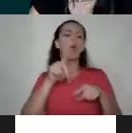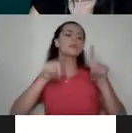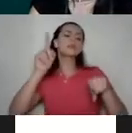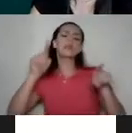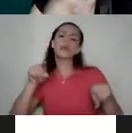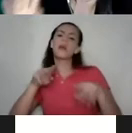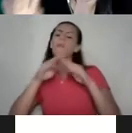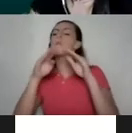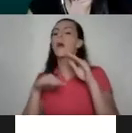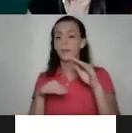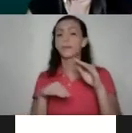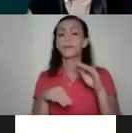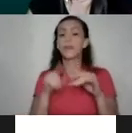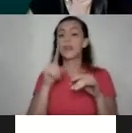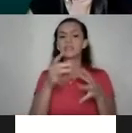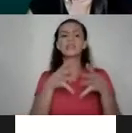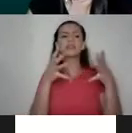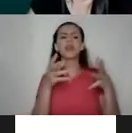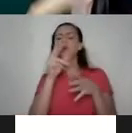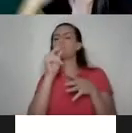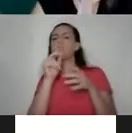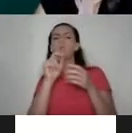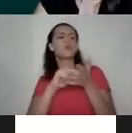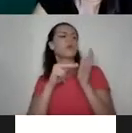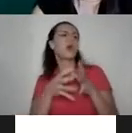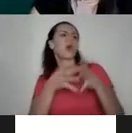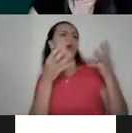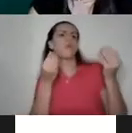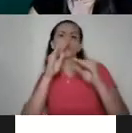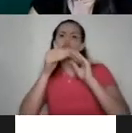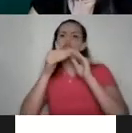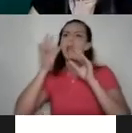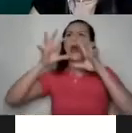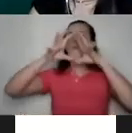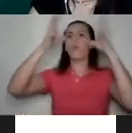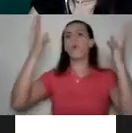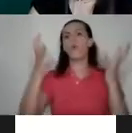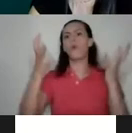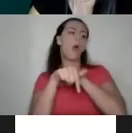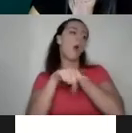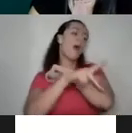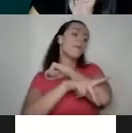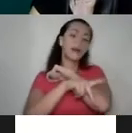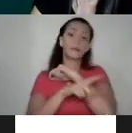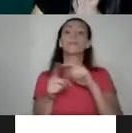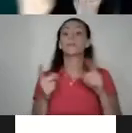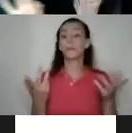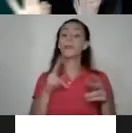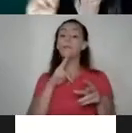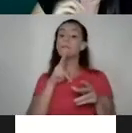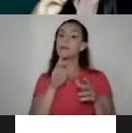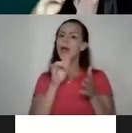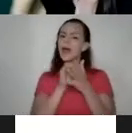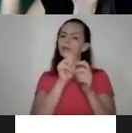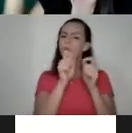muy baja, esa cantidad de casos no es significativa para todas las mujeres que hay, por ejemplo, en nuestro país, ¿verdad? Es algo muy